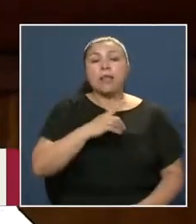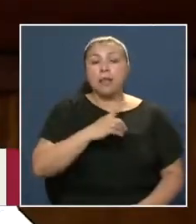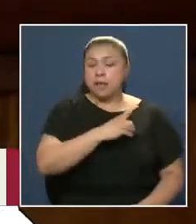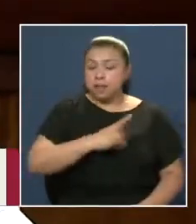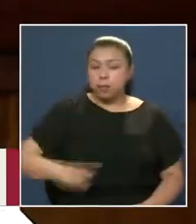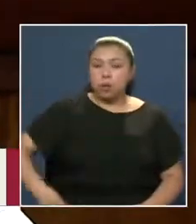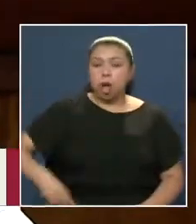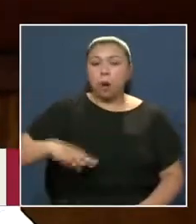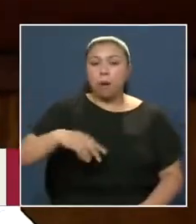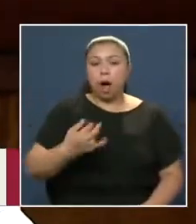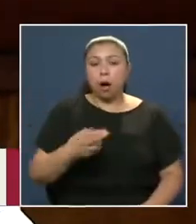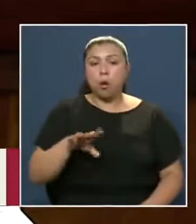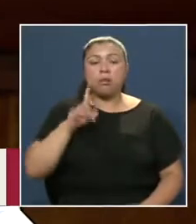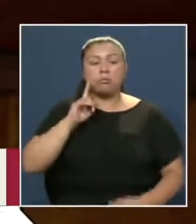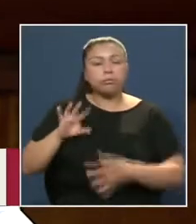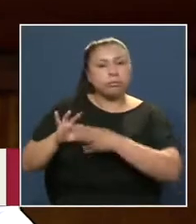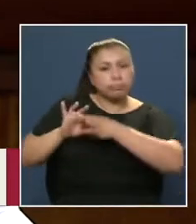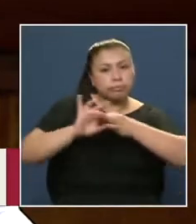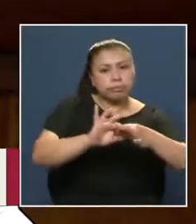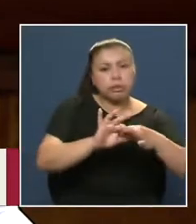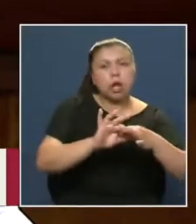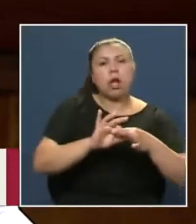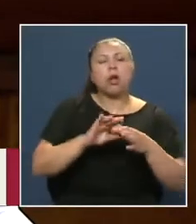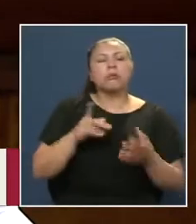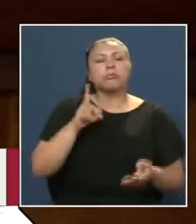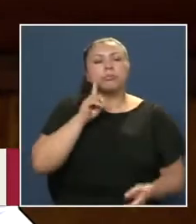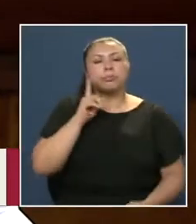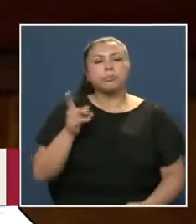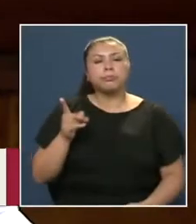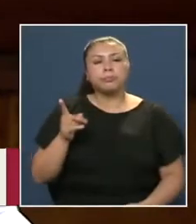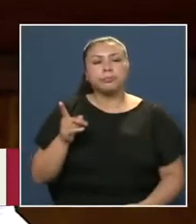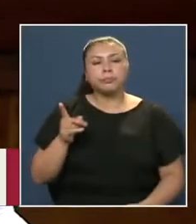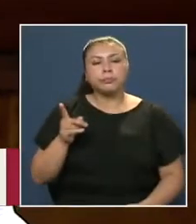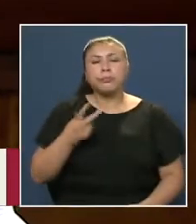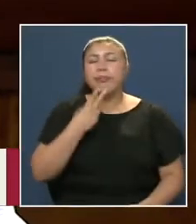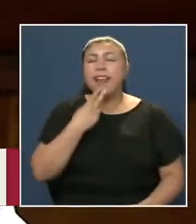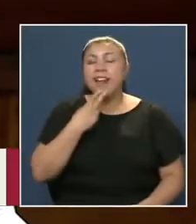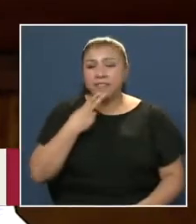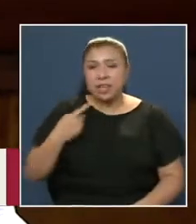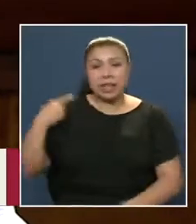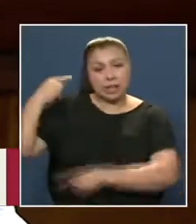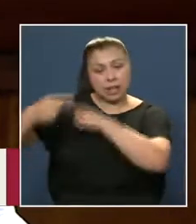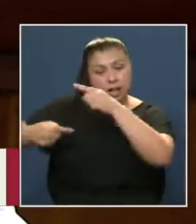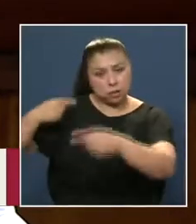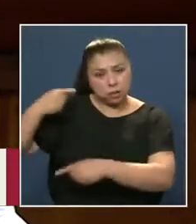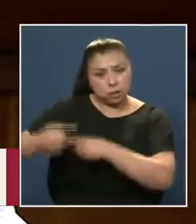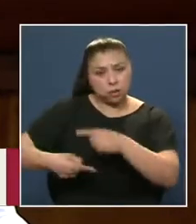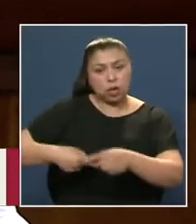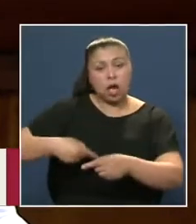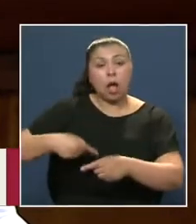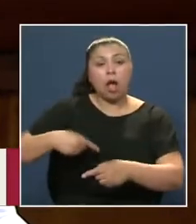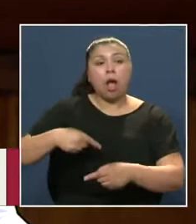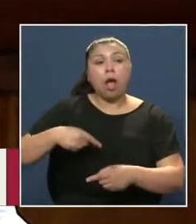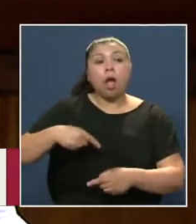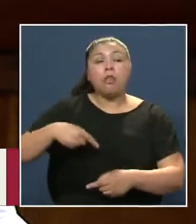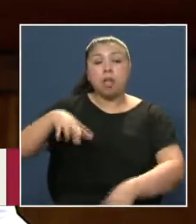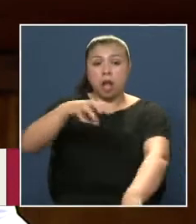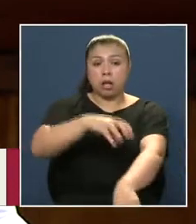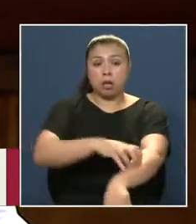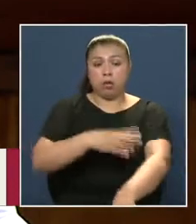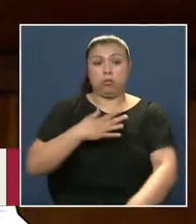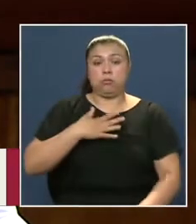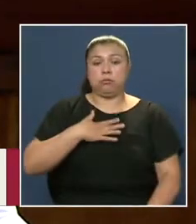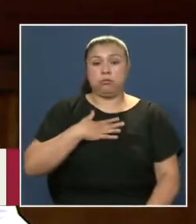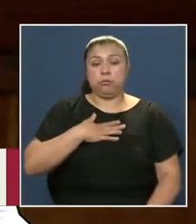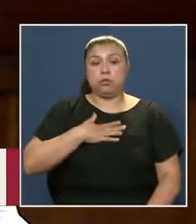Íntimamente Vinculado Con lo que fue La vida Y la historia De la región Que yo actualmente Represento